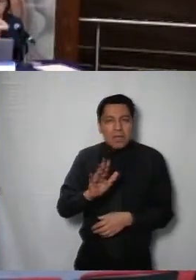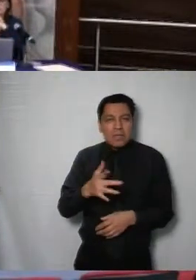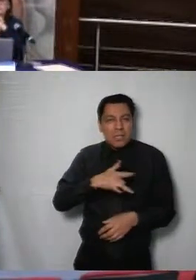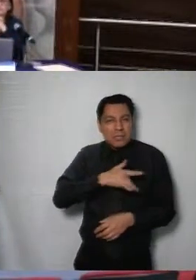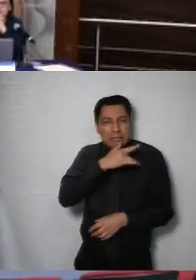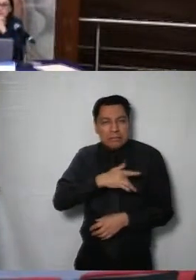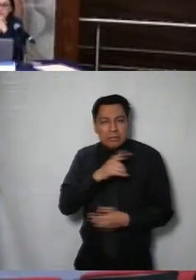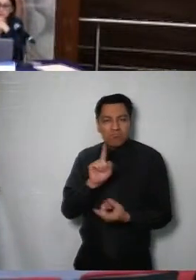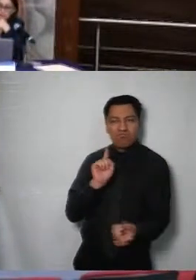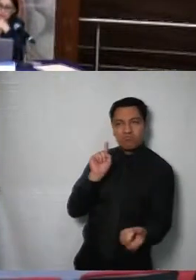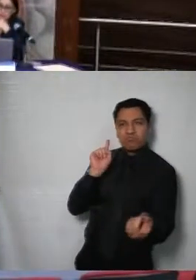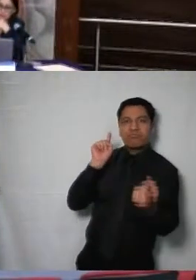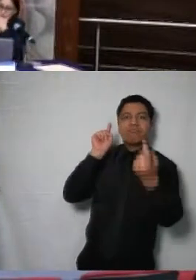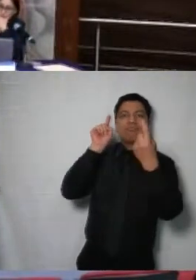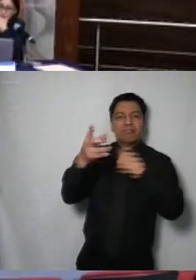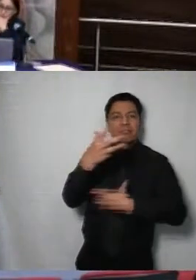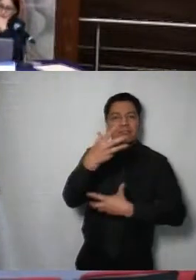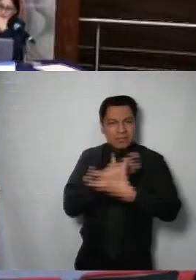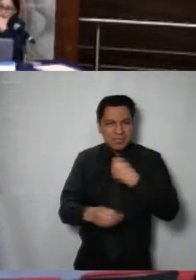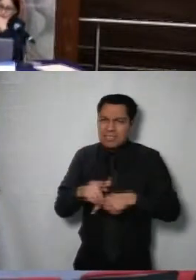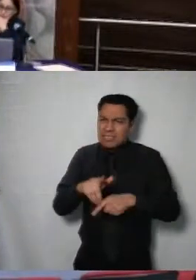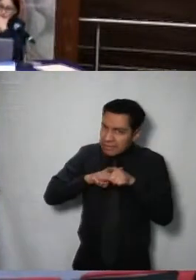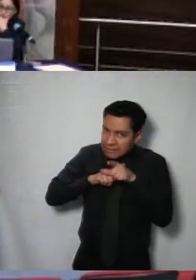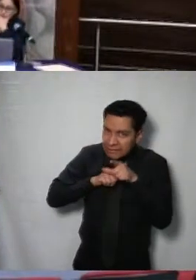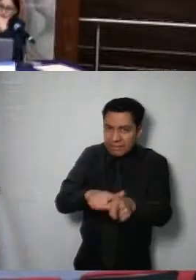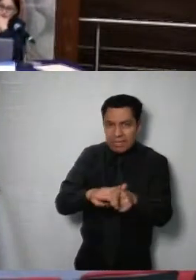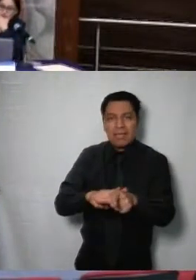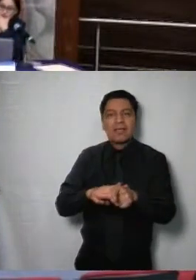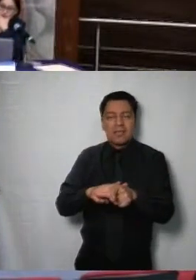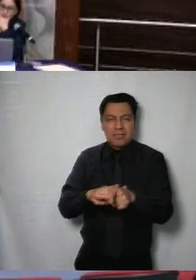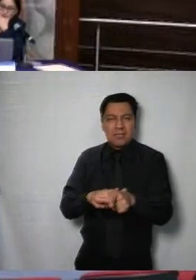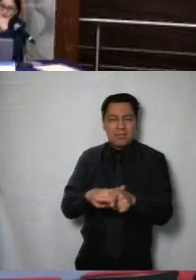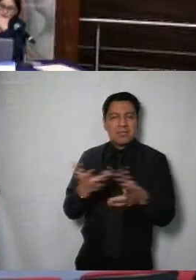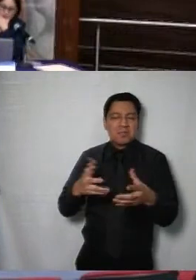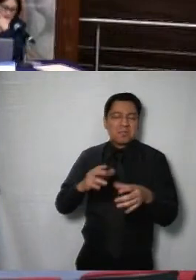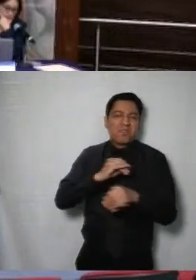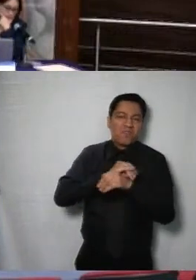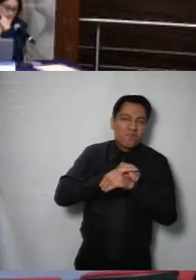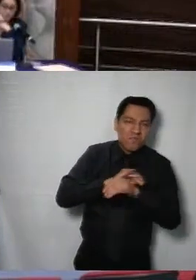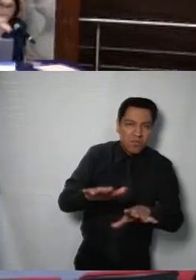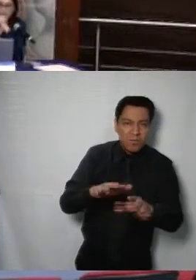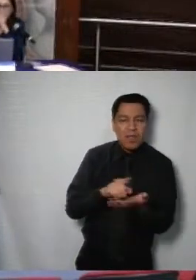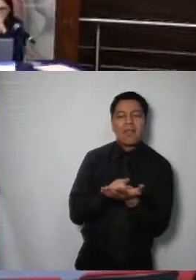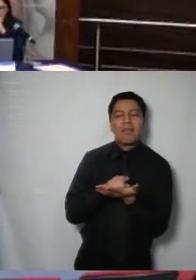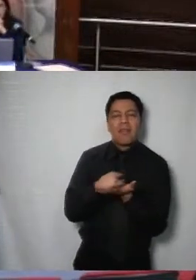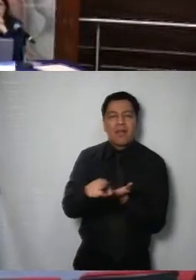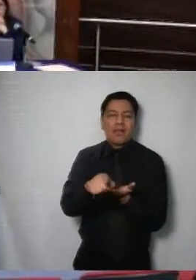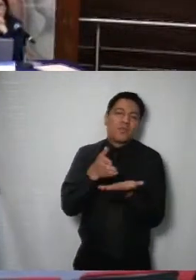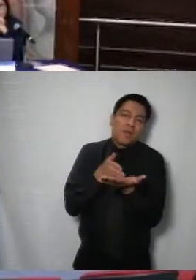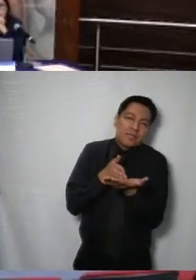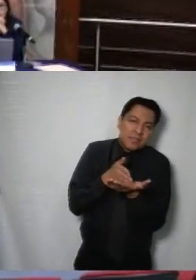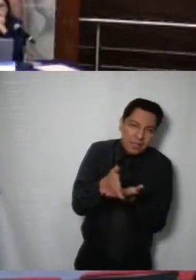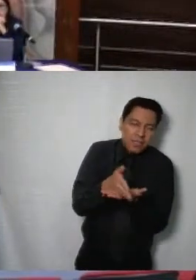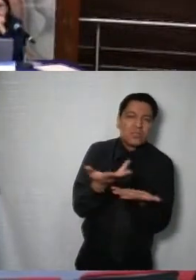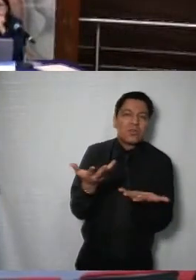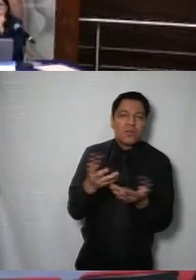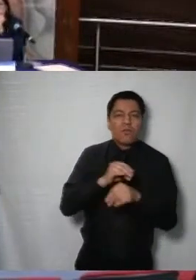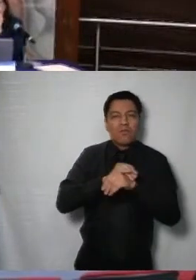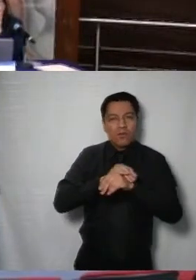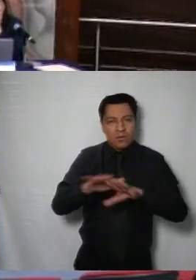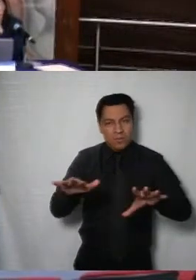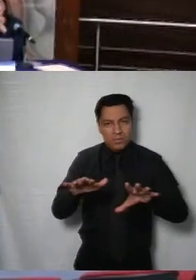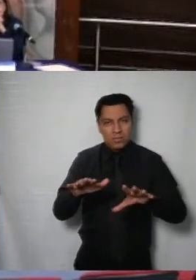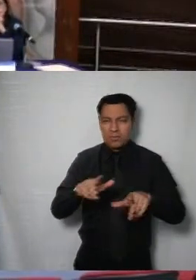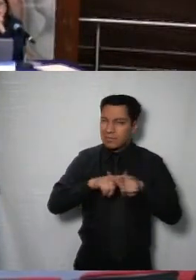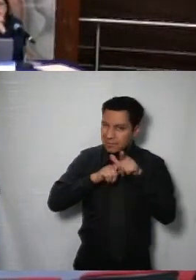que se sigan replicando en diversos espacios en diversas universidades para acercar insisto el derecho a la información y llevar a cabo sesiones